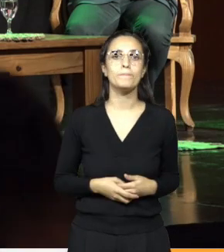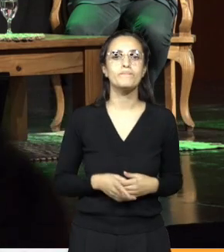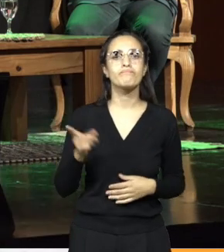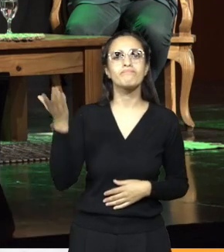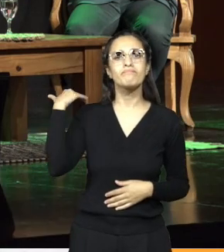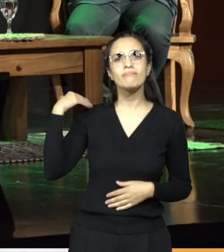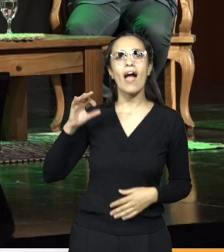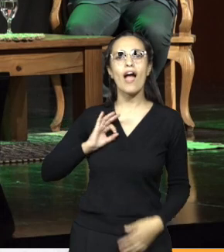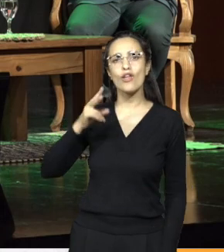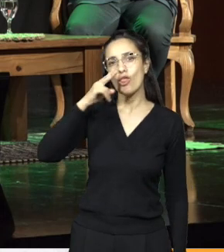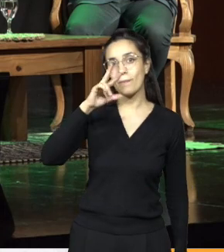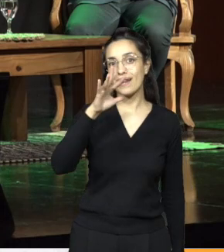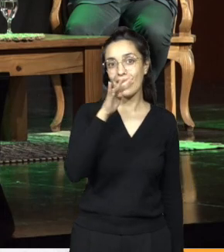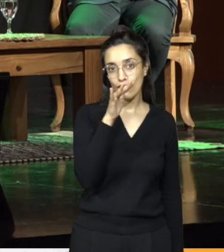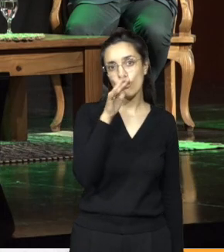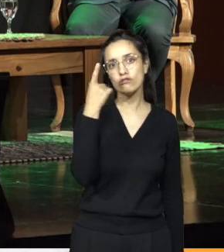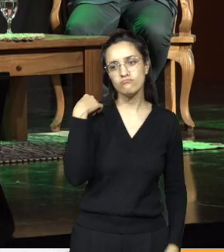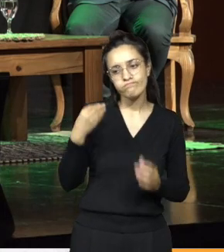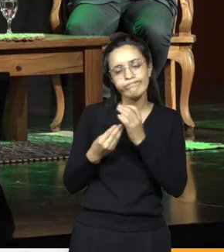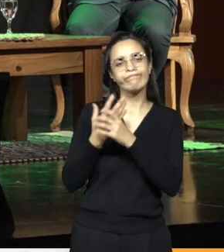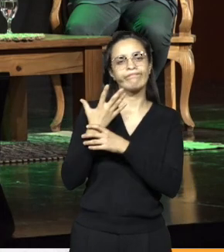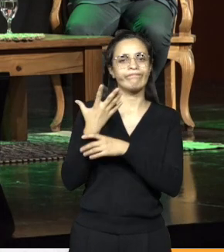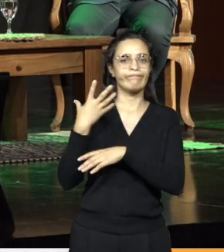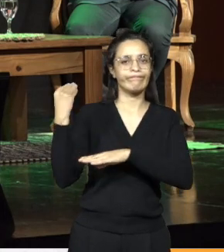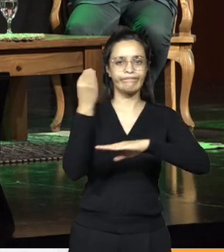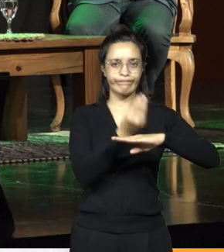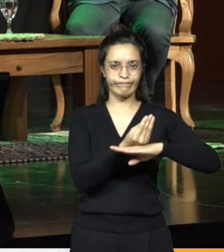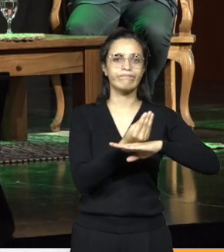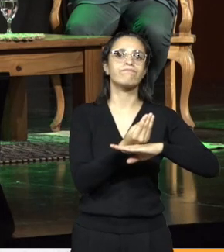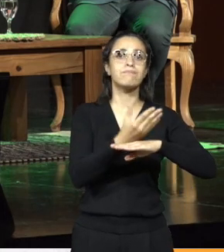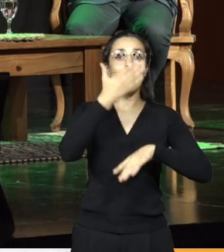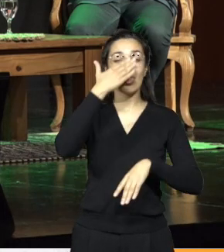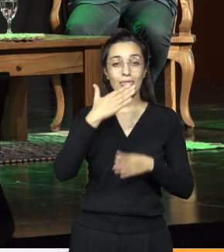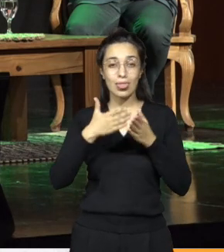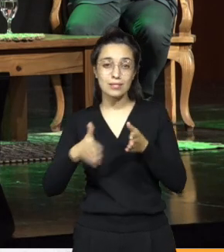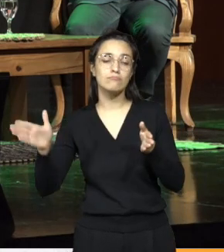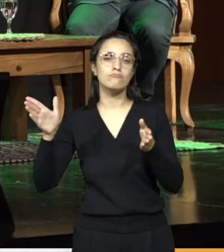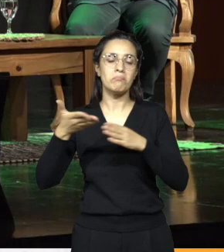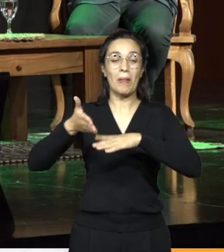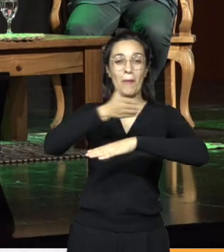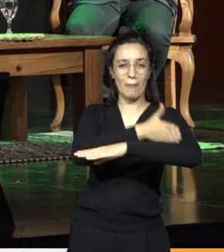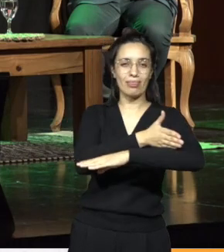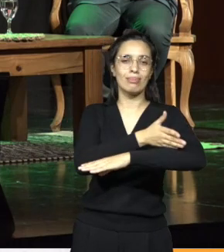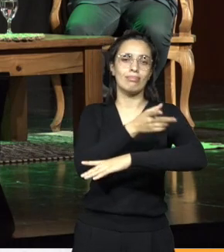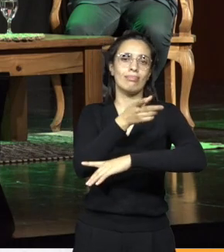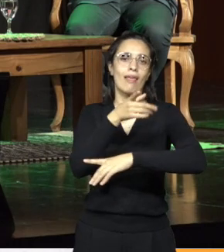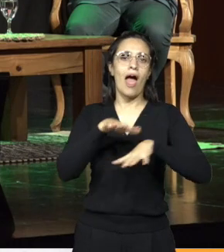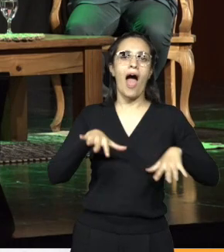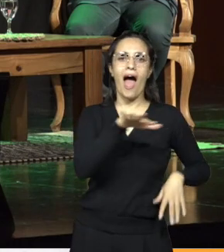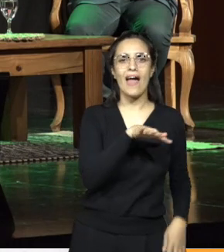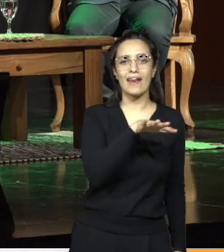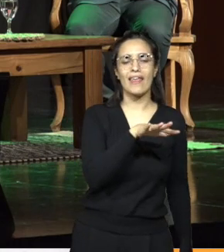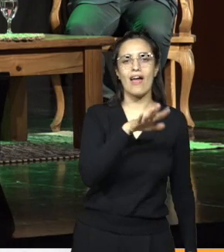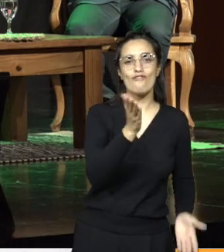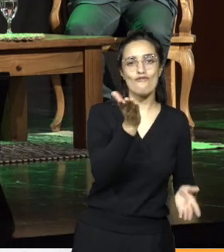año 2014 y previamente fue jefa de área legal, forestal y fauna. Ella nos va a comentar